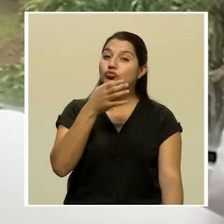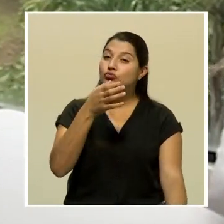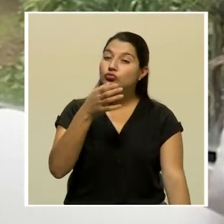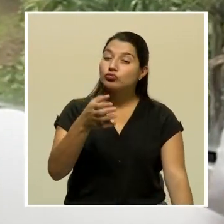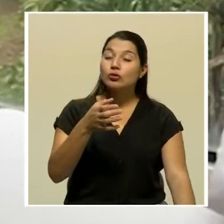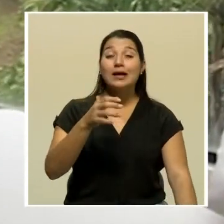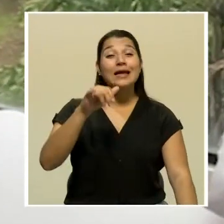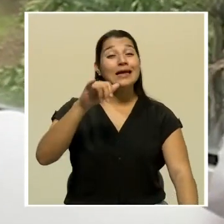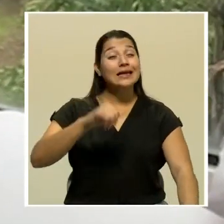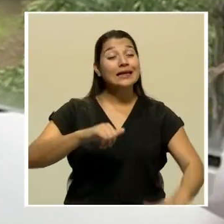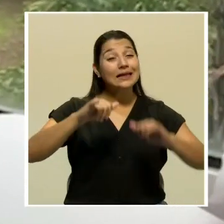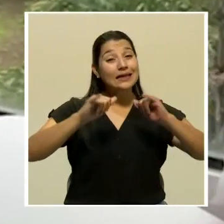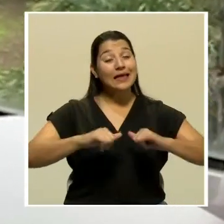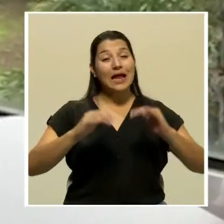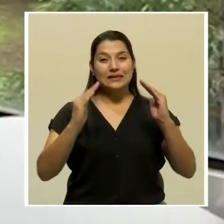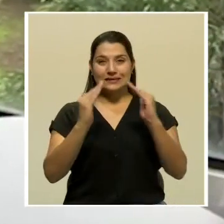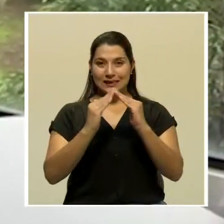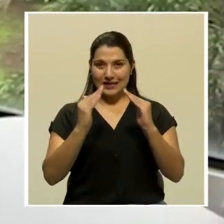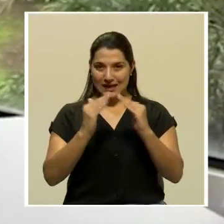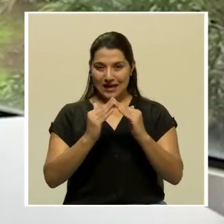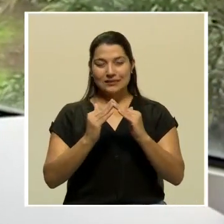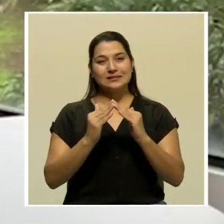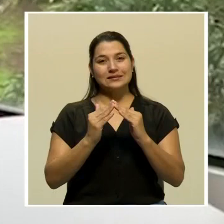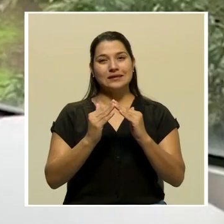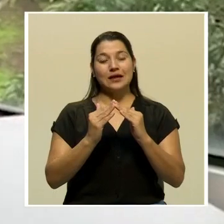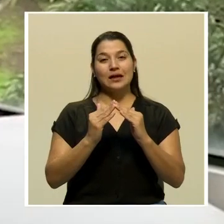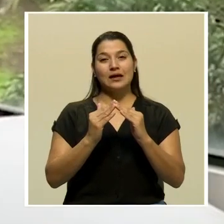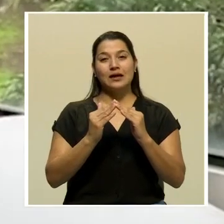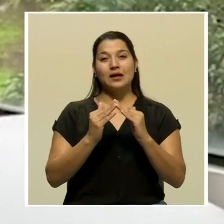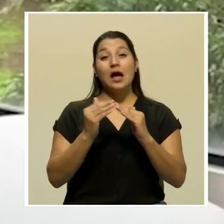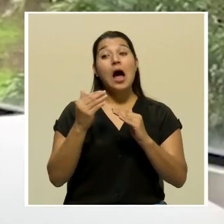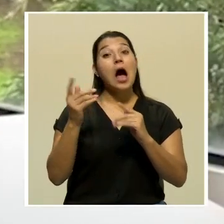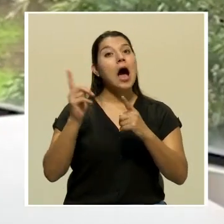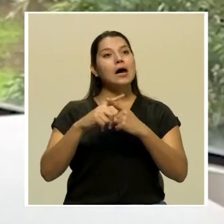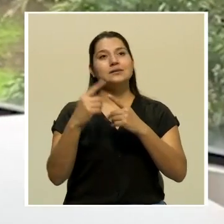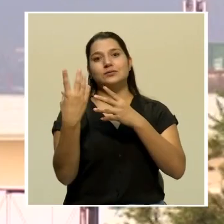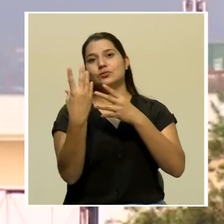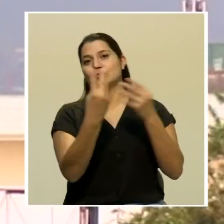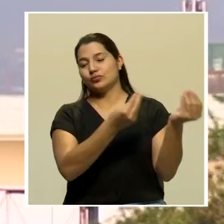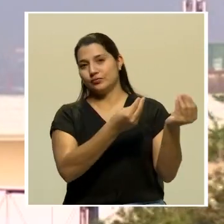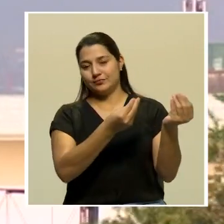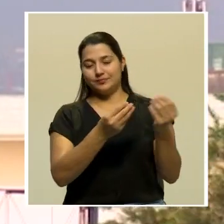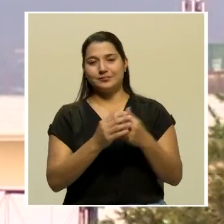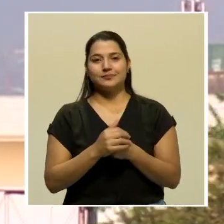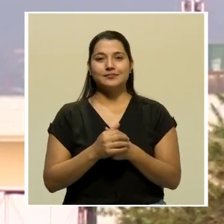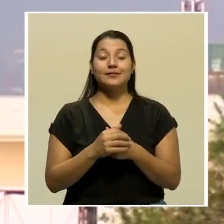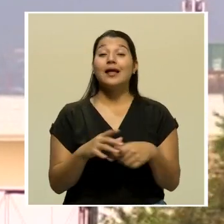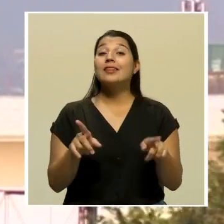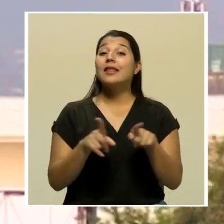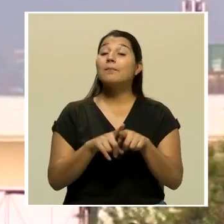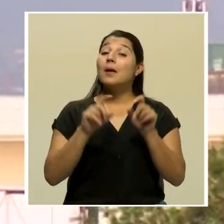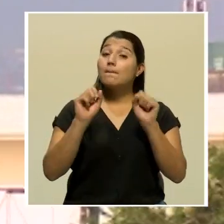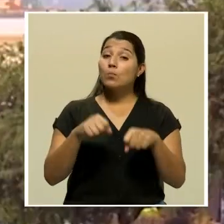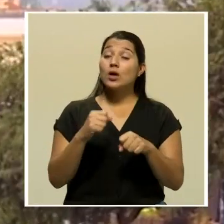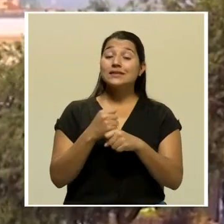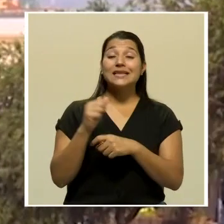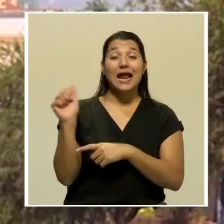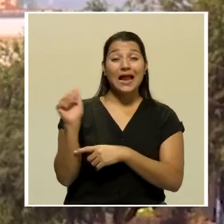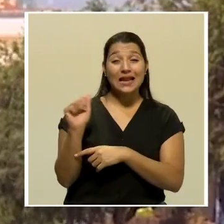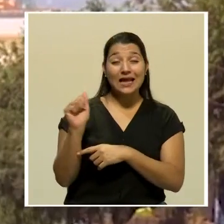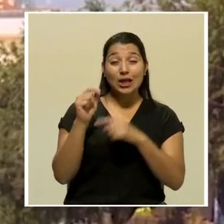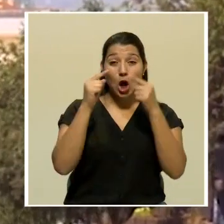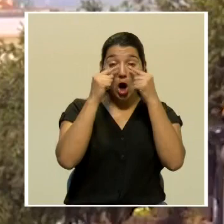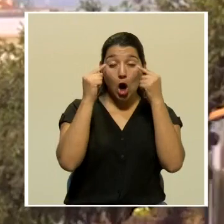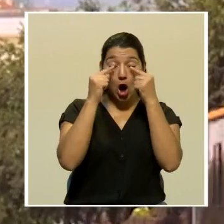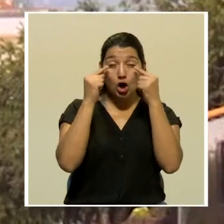durante el tiempo donde más partículas tengamos de esta arena en el aire. También puede ocasionar alergias y resequedad